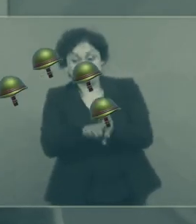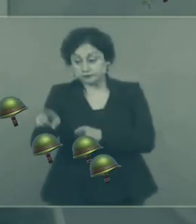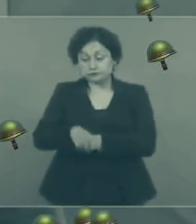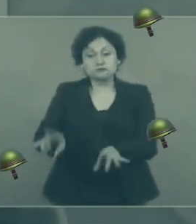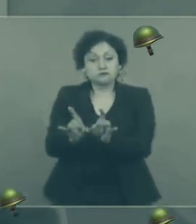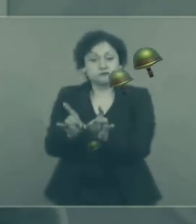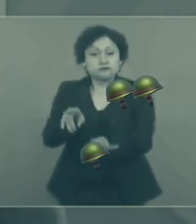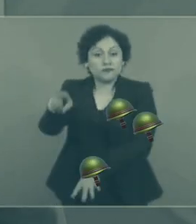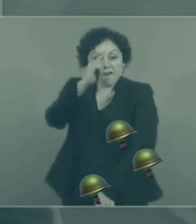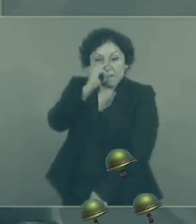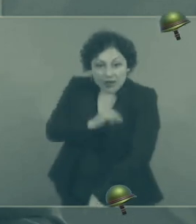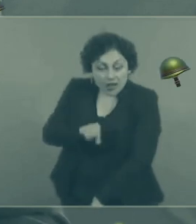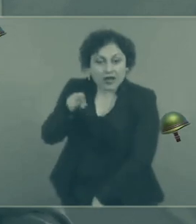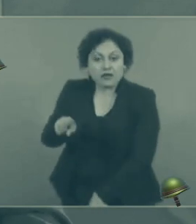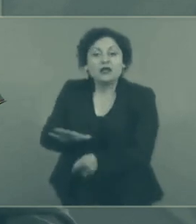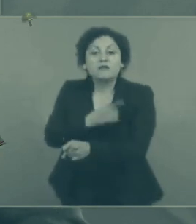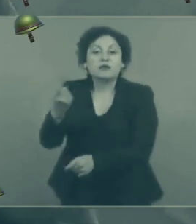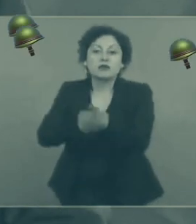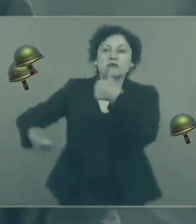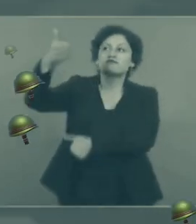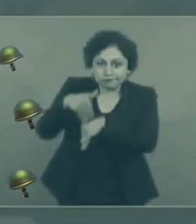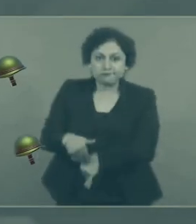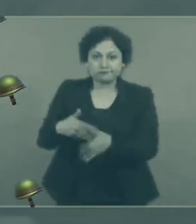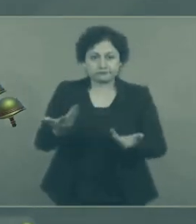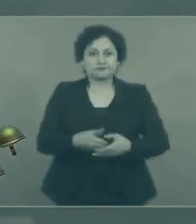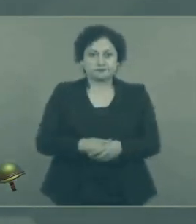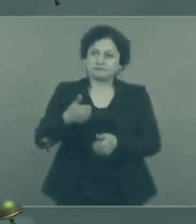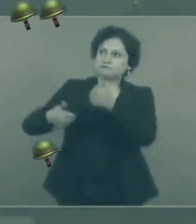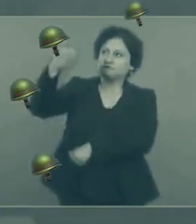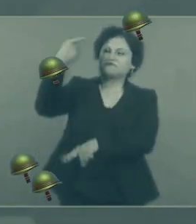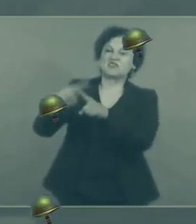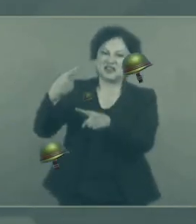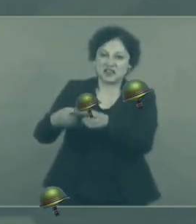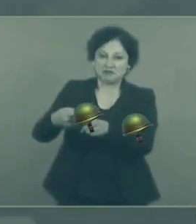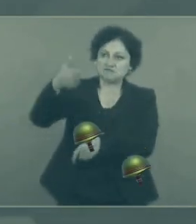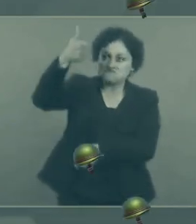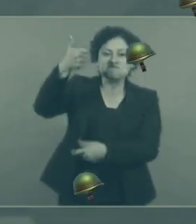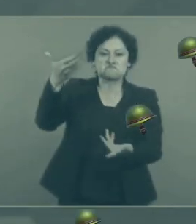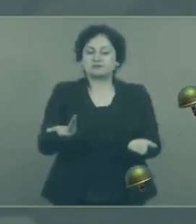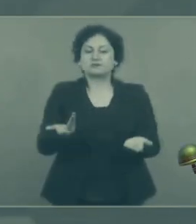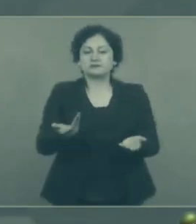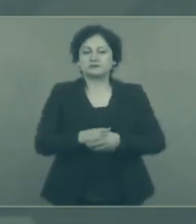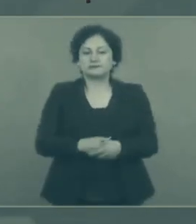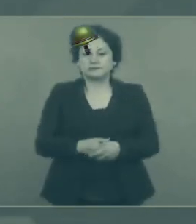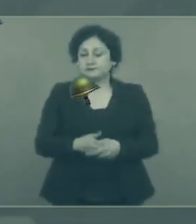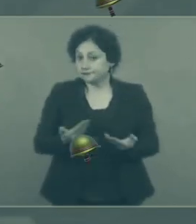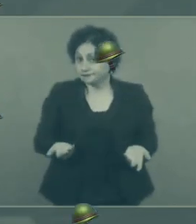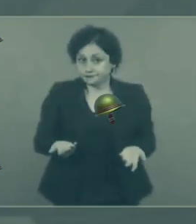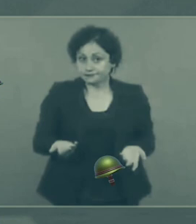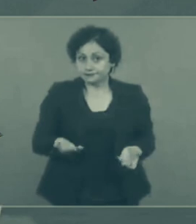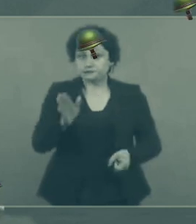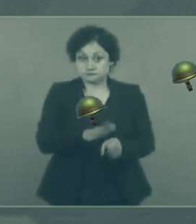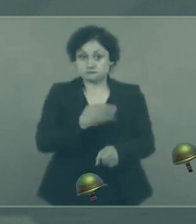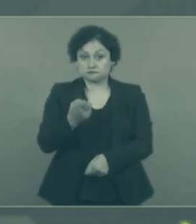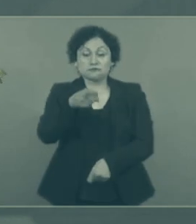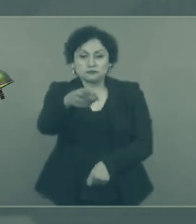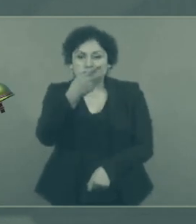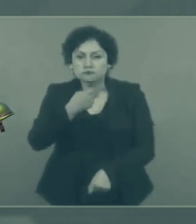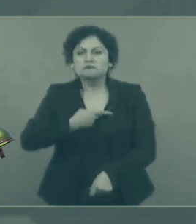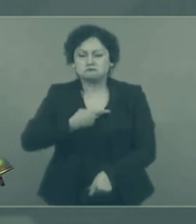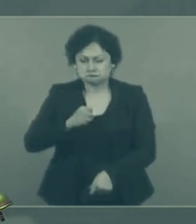por órdenes de autoridades civiles, por órdenes de los presidentes civiles. Sí, tienes razón,